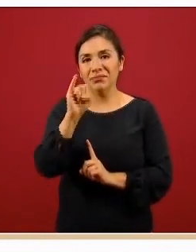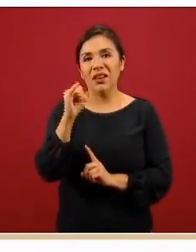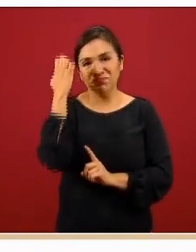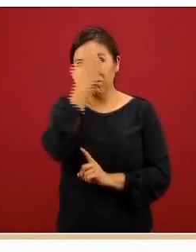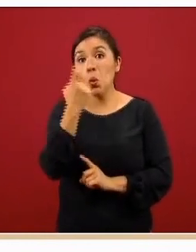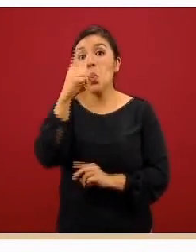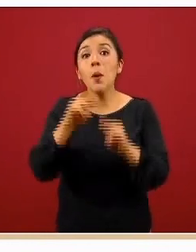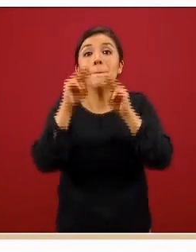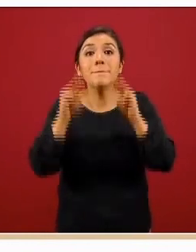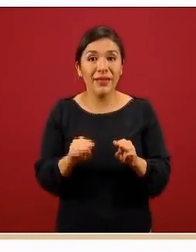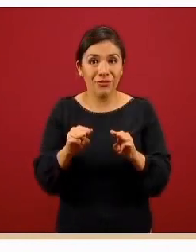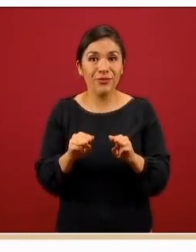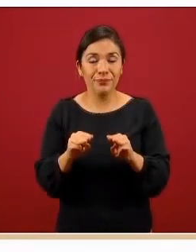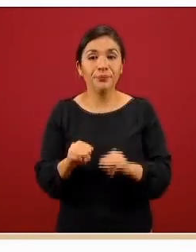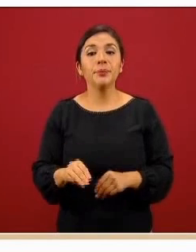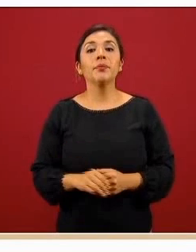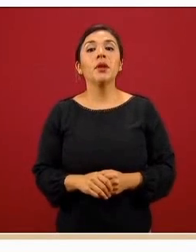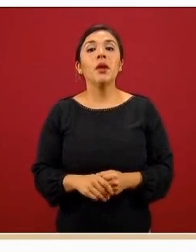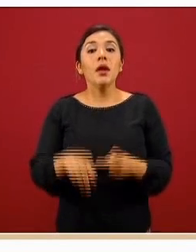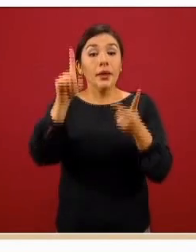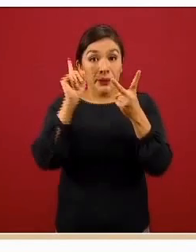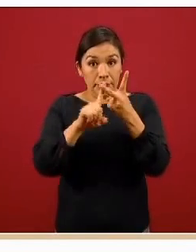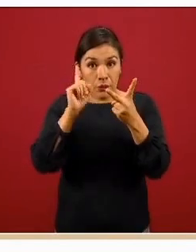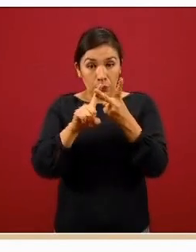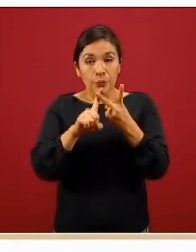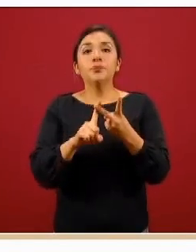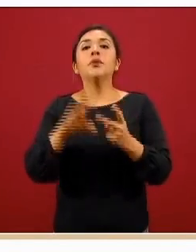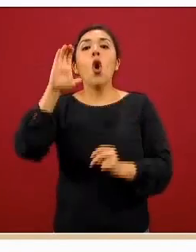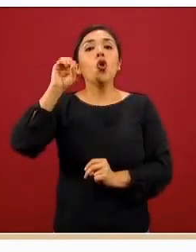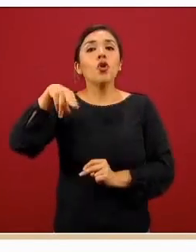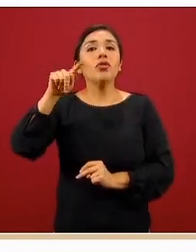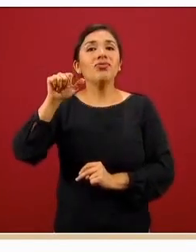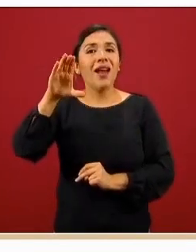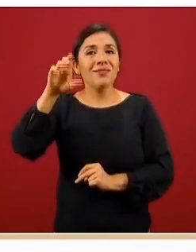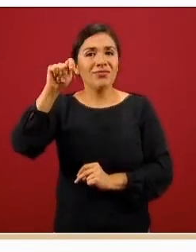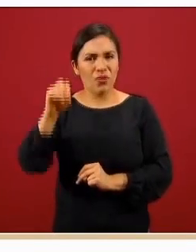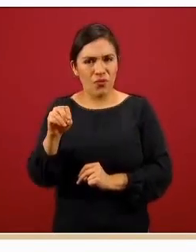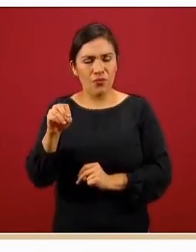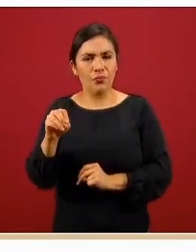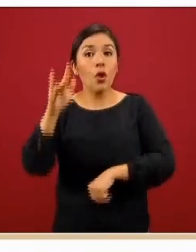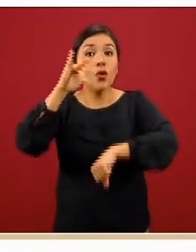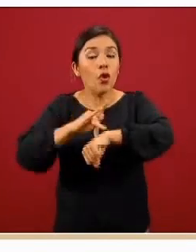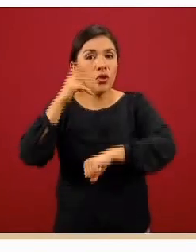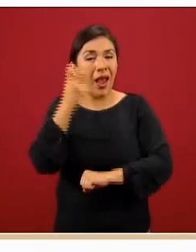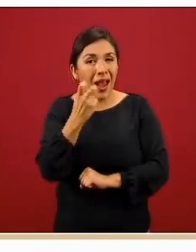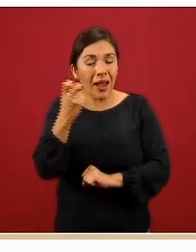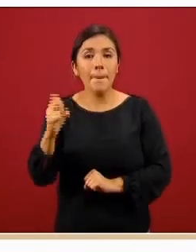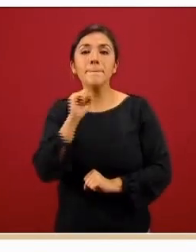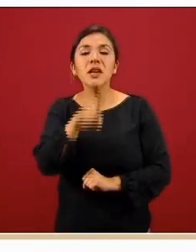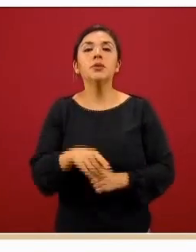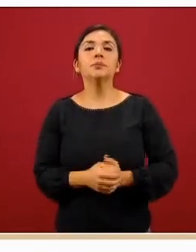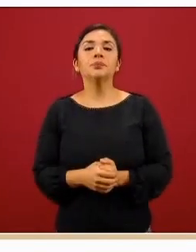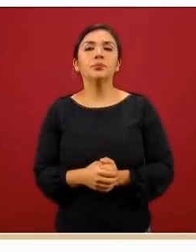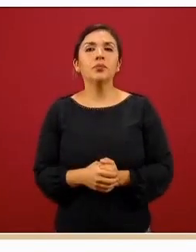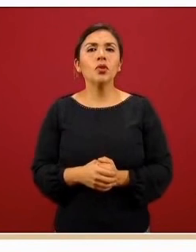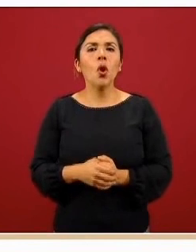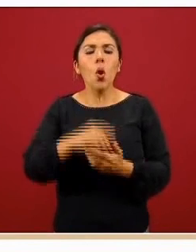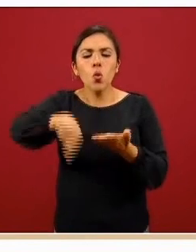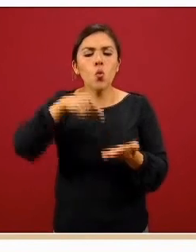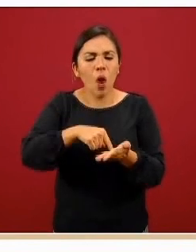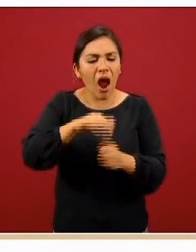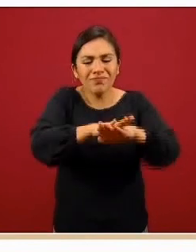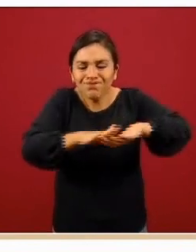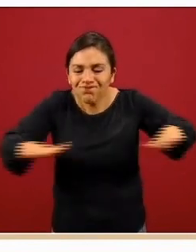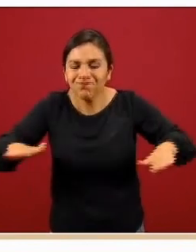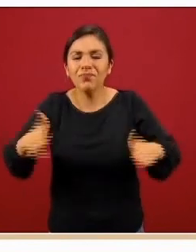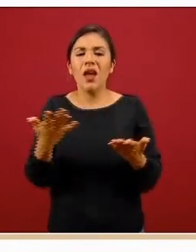designado como segura el siguiente mecanismo de transmisión es a través del contacto quiere decir todas estas superficies o inclusive